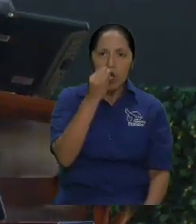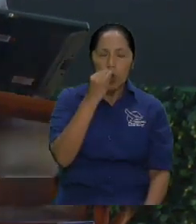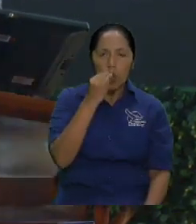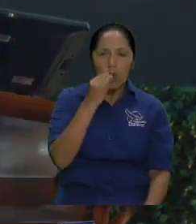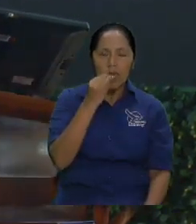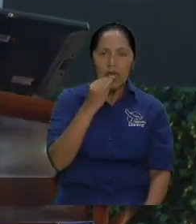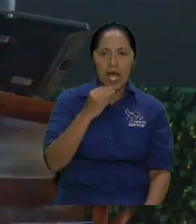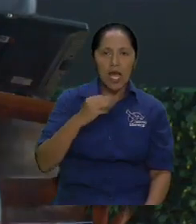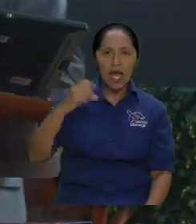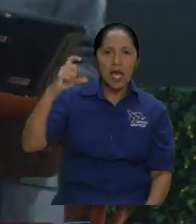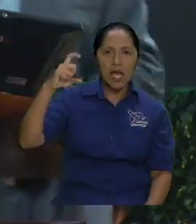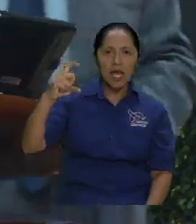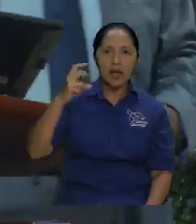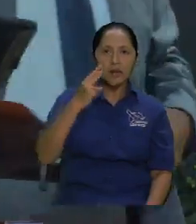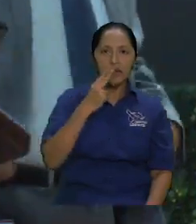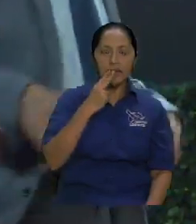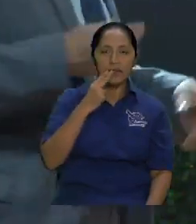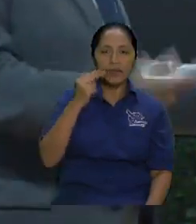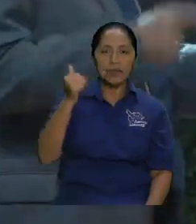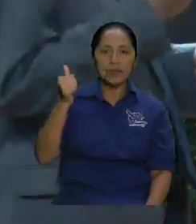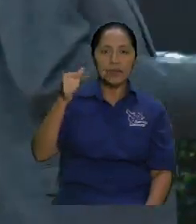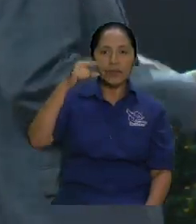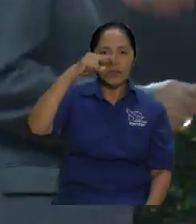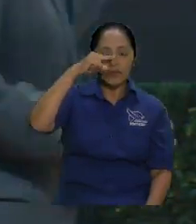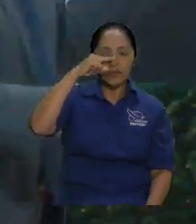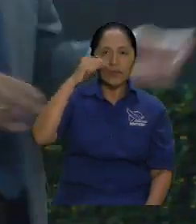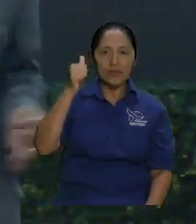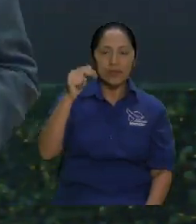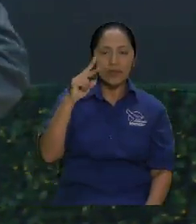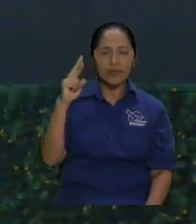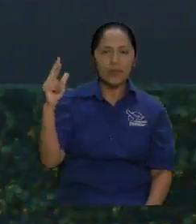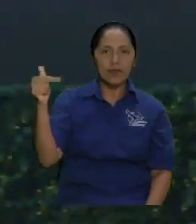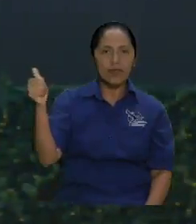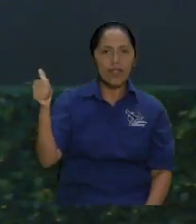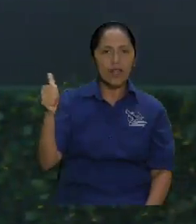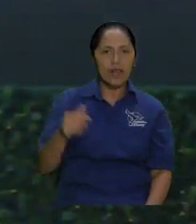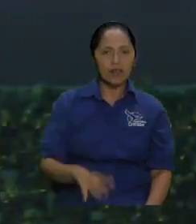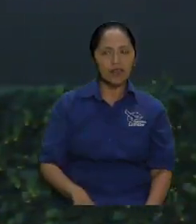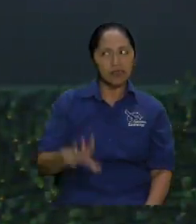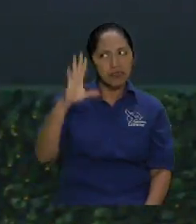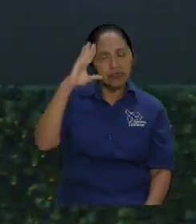Sobre todo si es de in and out porque ajá, ajá. bueno, pero si vamos acá.